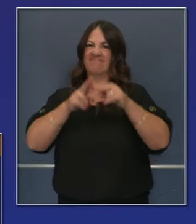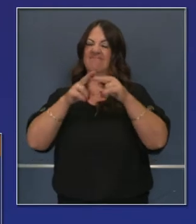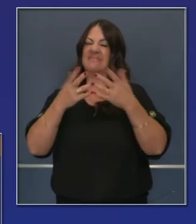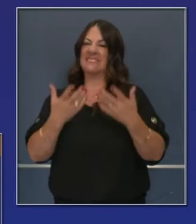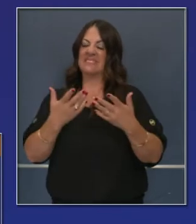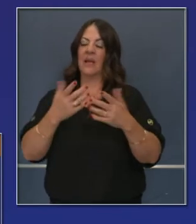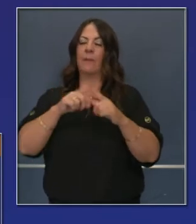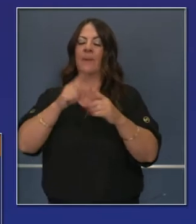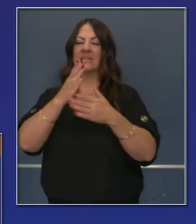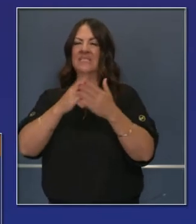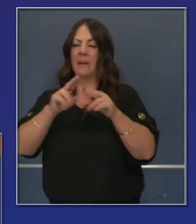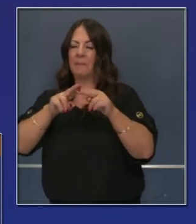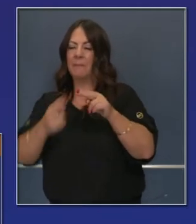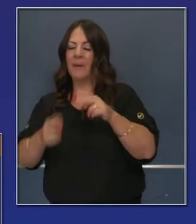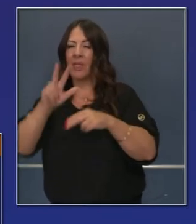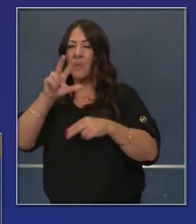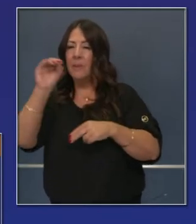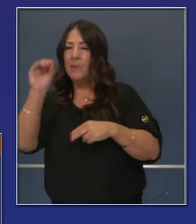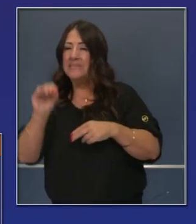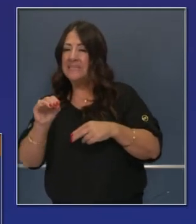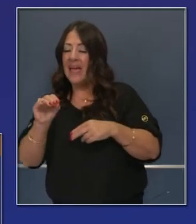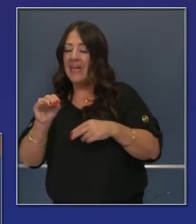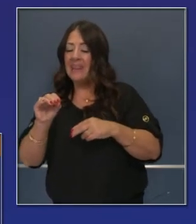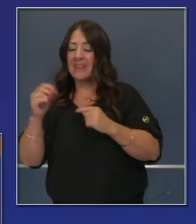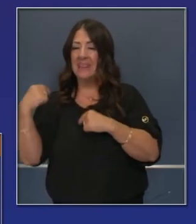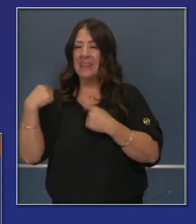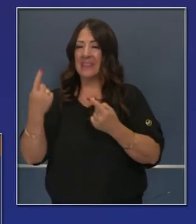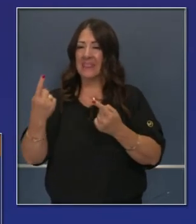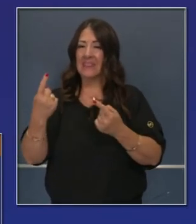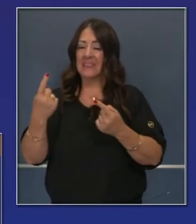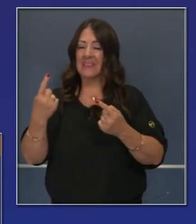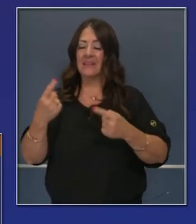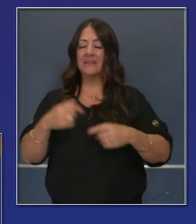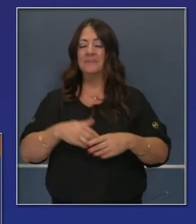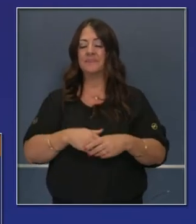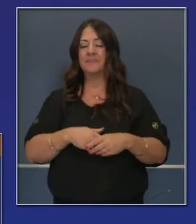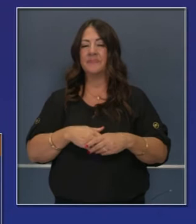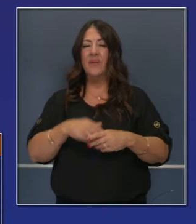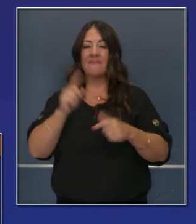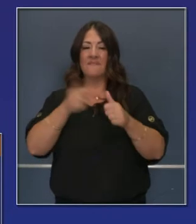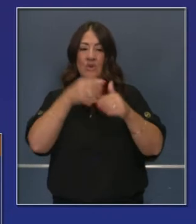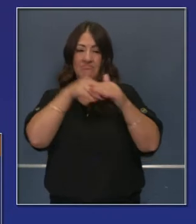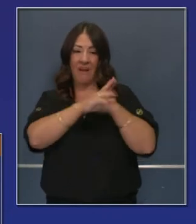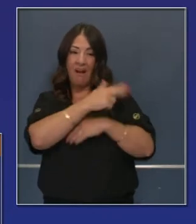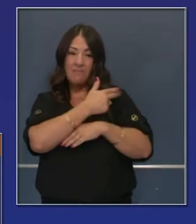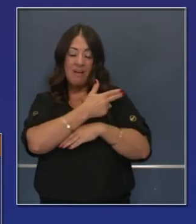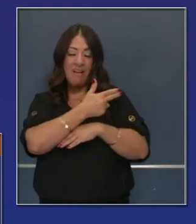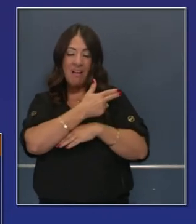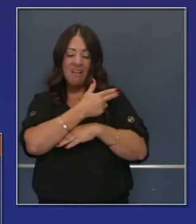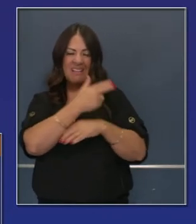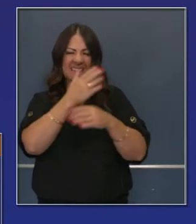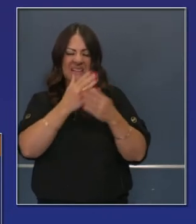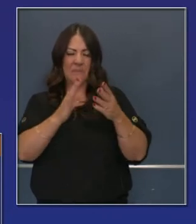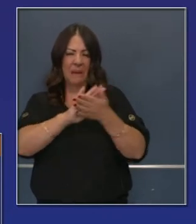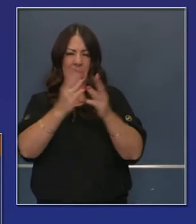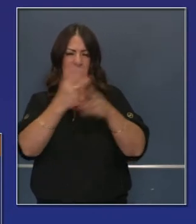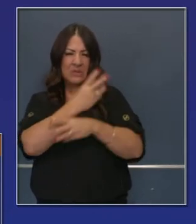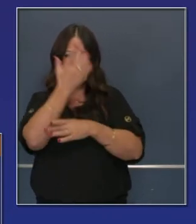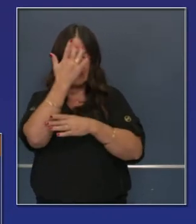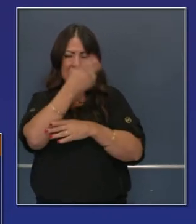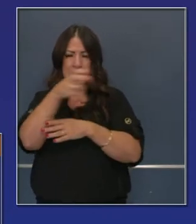al cuidado intensivo. Hay una reducción de 3% nada más en la cantidad de